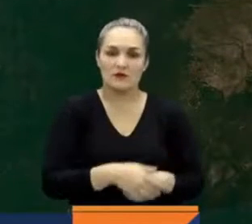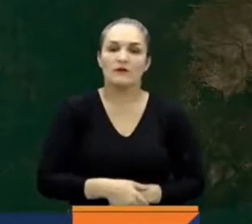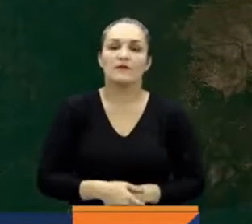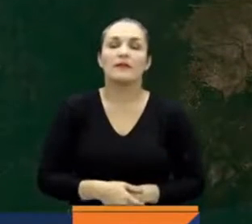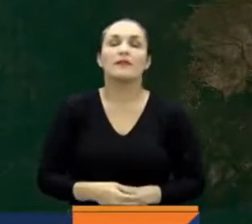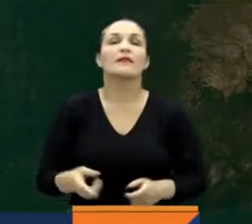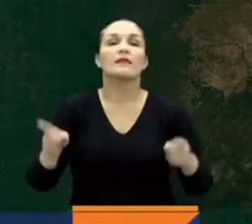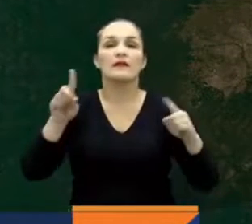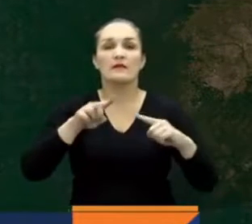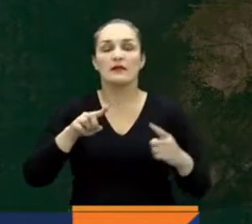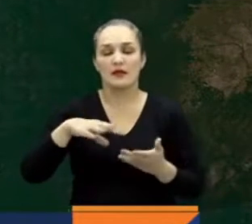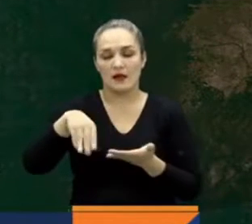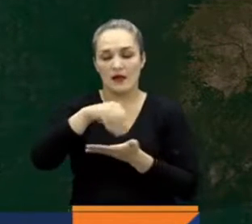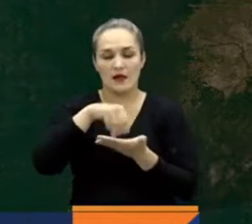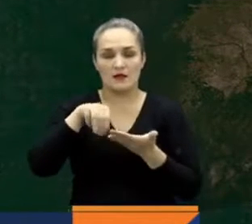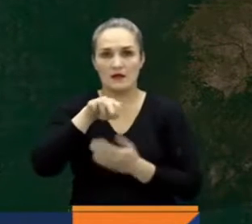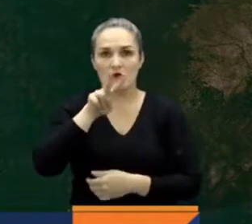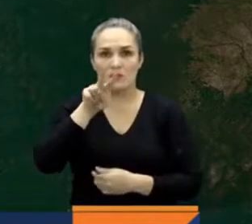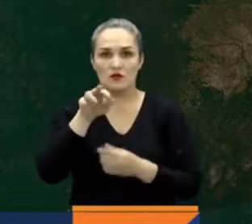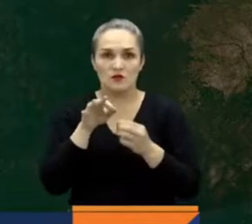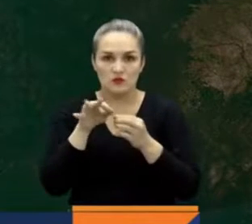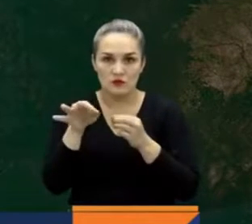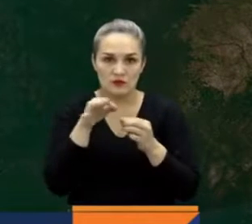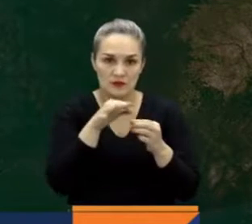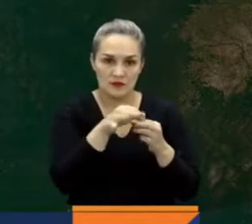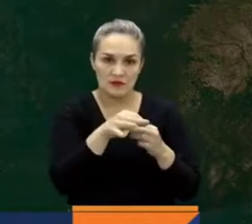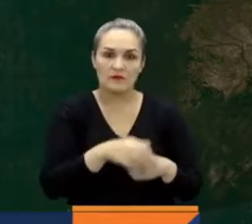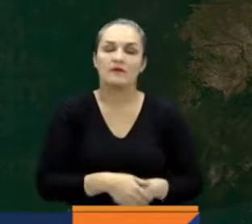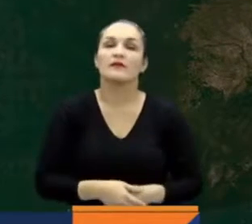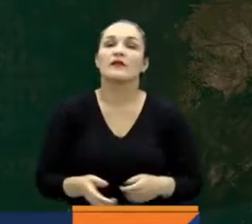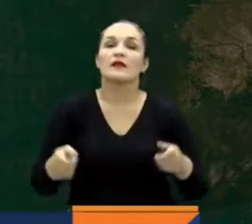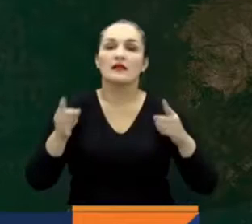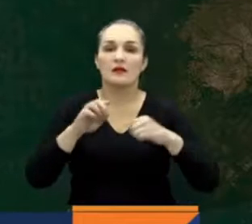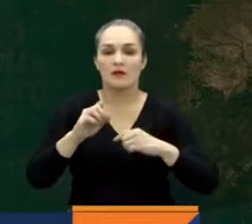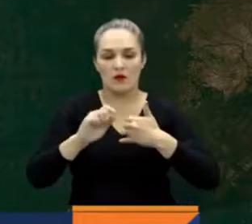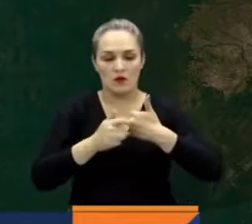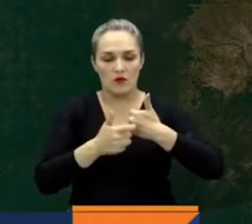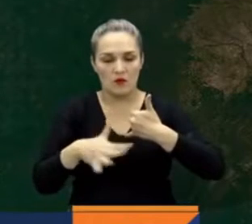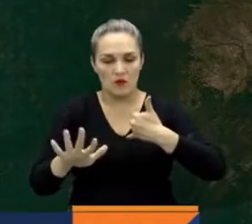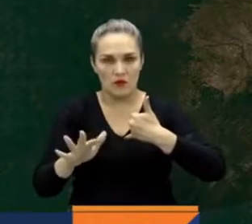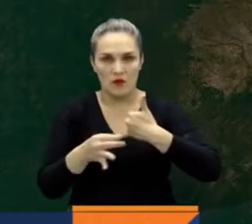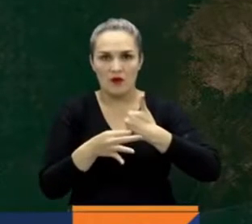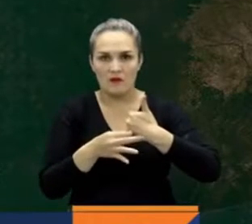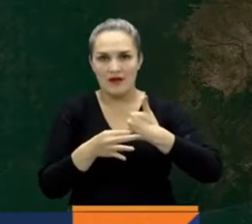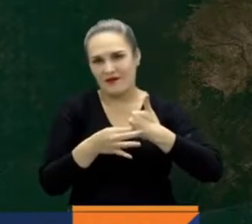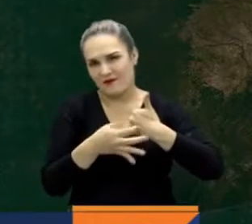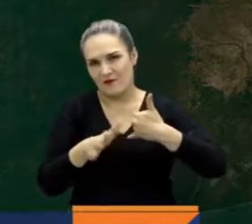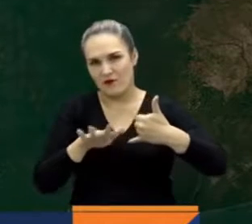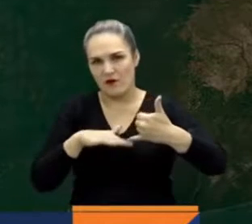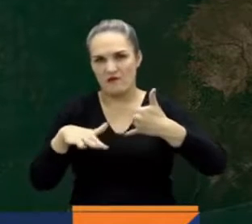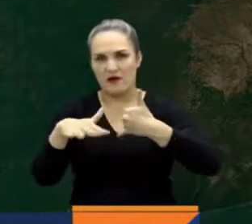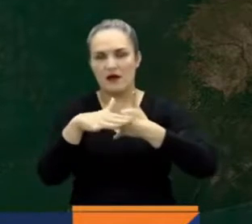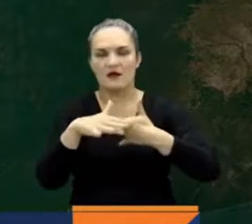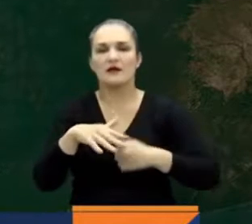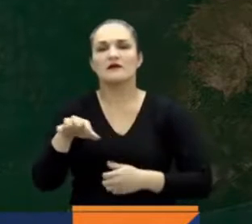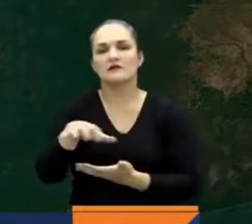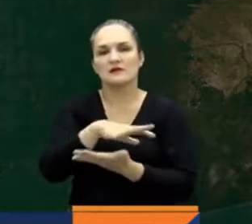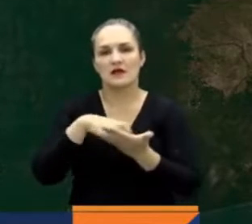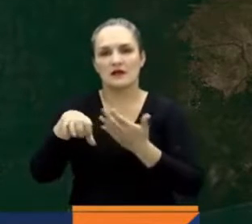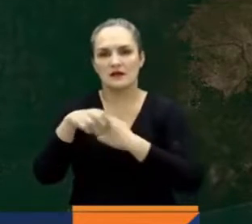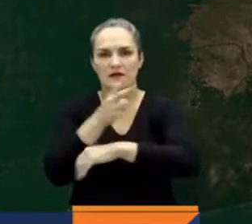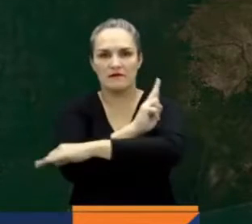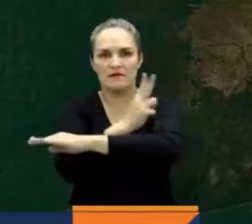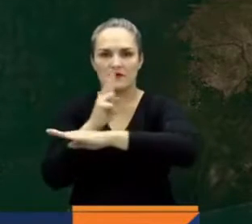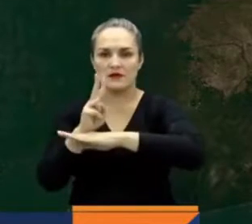el departamento del Atlántico con 2 municipios, por su parte los departamentos de Guaviares, Santander y Bichada con un municipio, cada